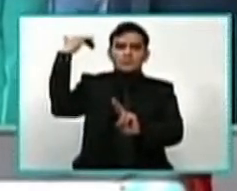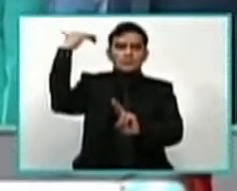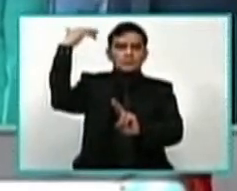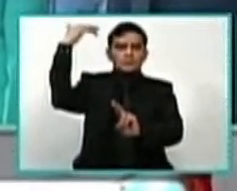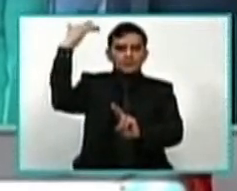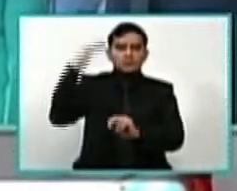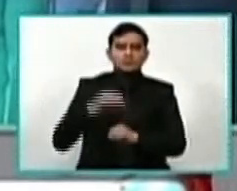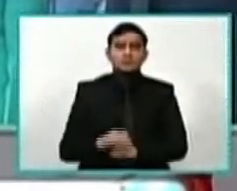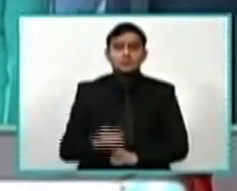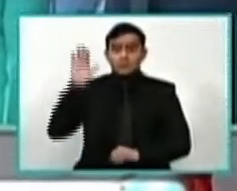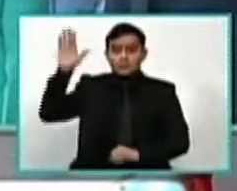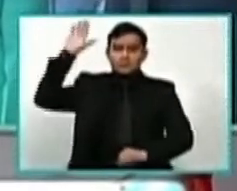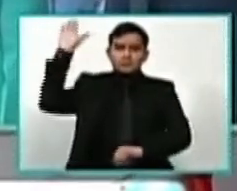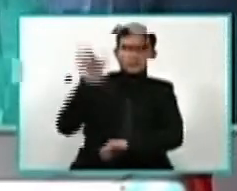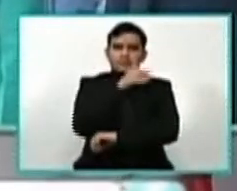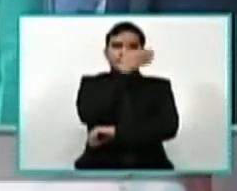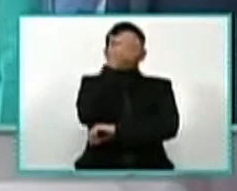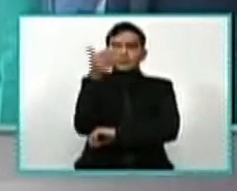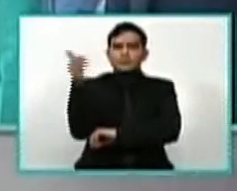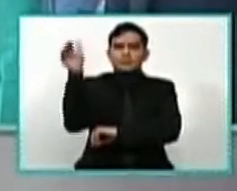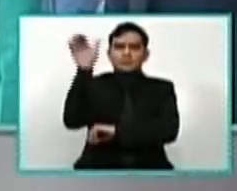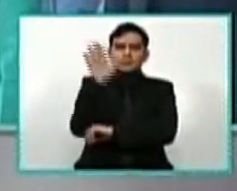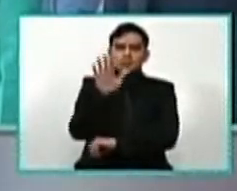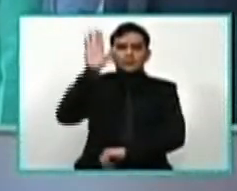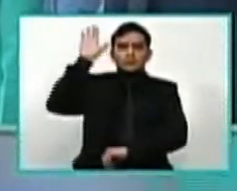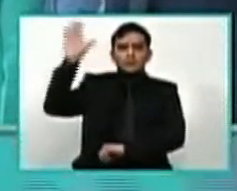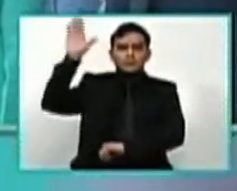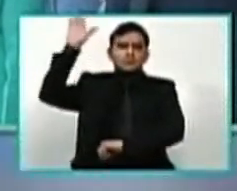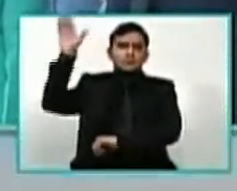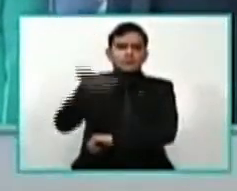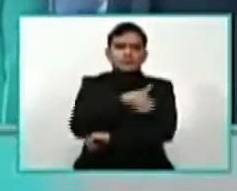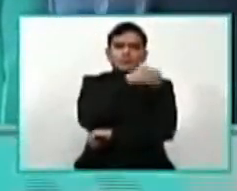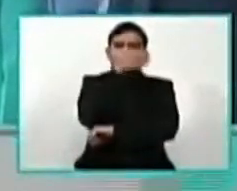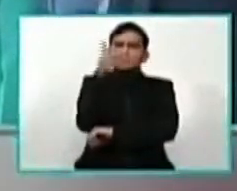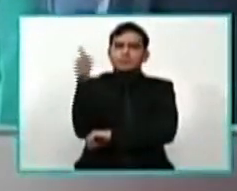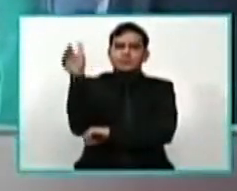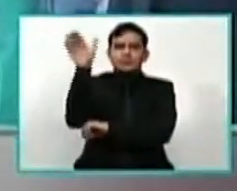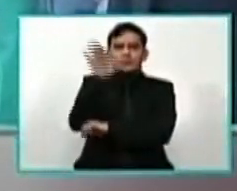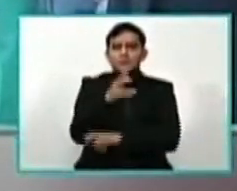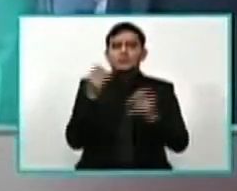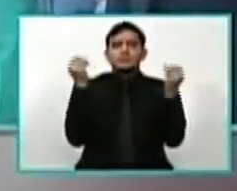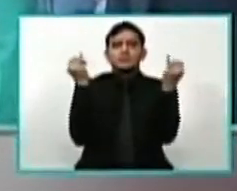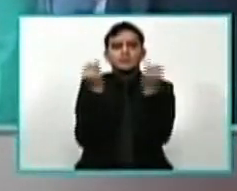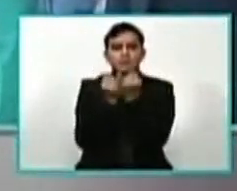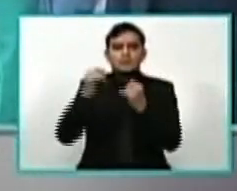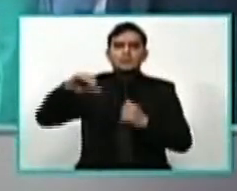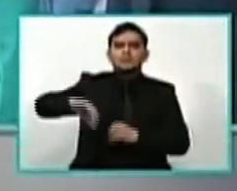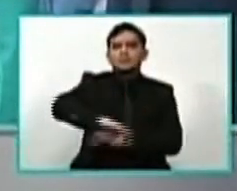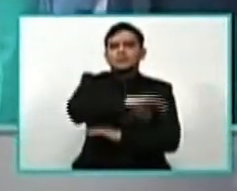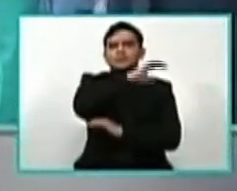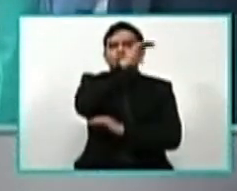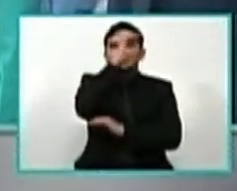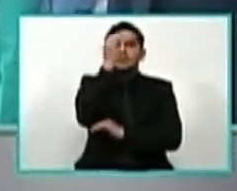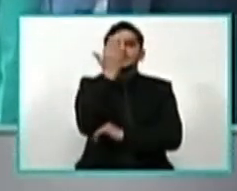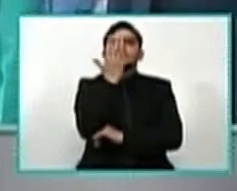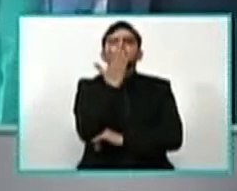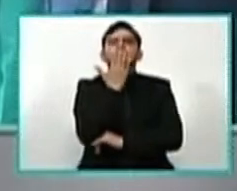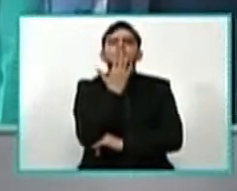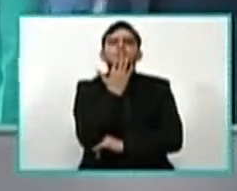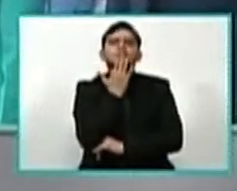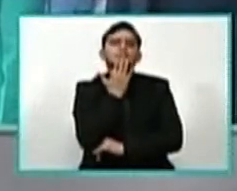honor. Tu bandera, tu bandera es un